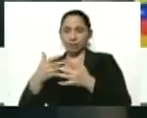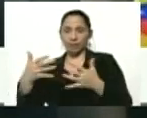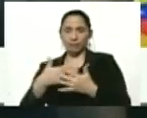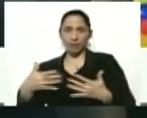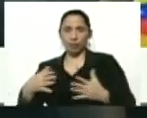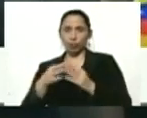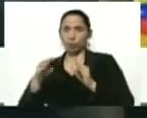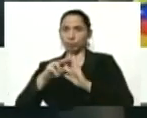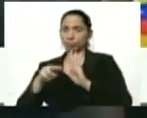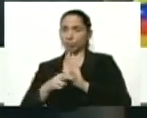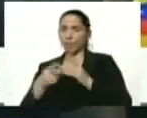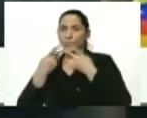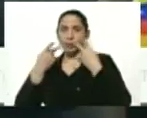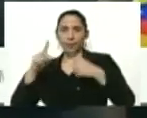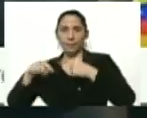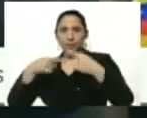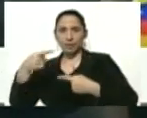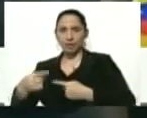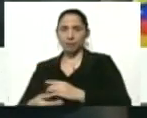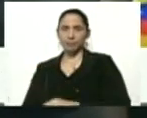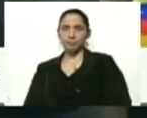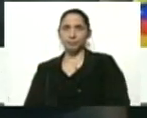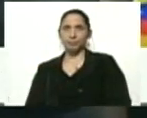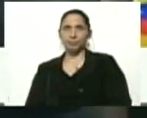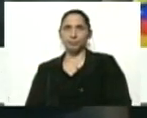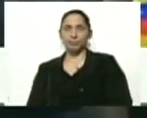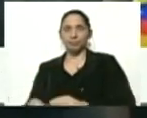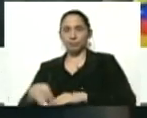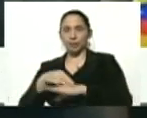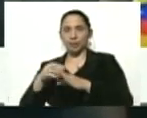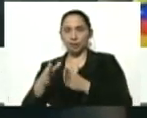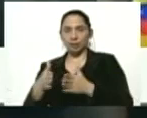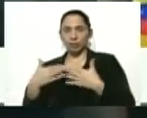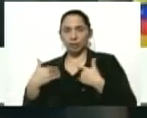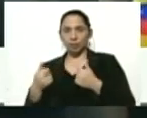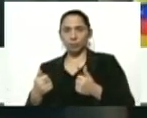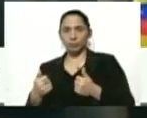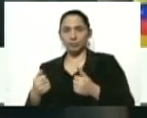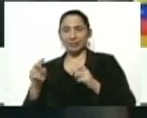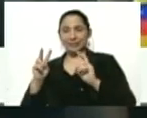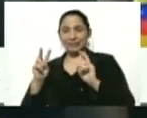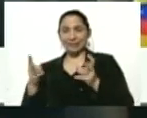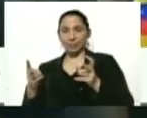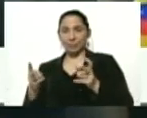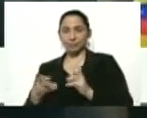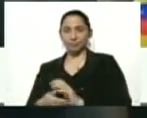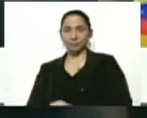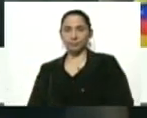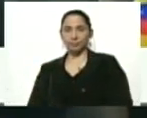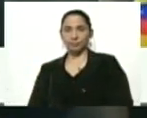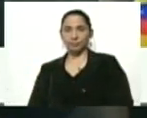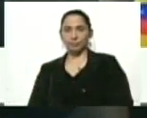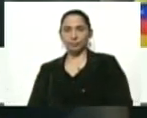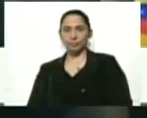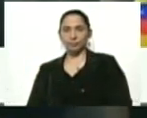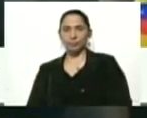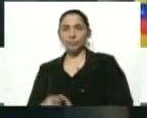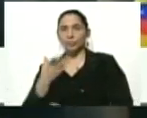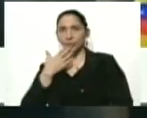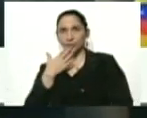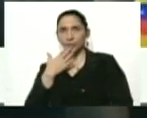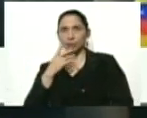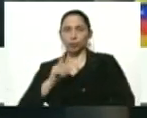normas van a salir publicadas mañana directamente desde el Ministerio de Salud. en el tema de las citas por hora